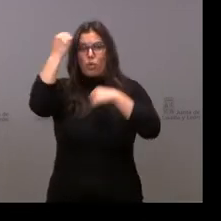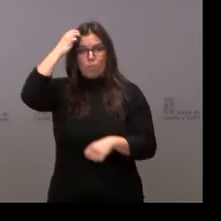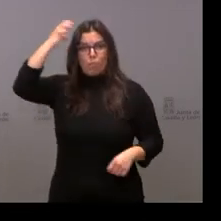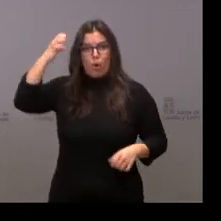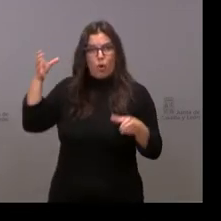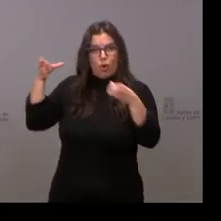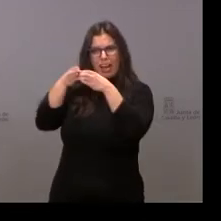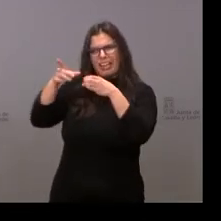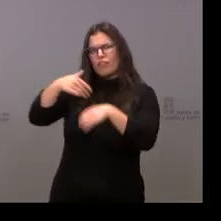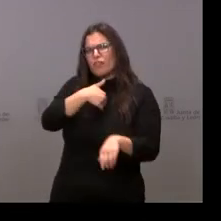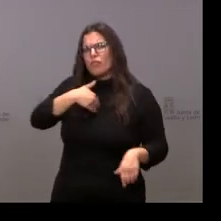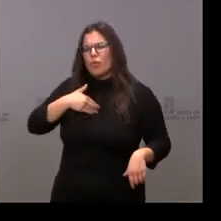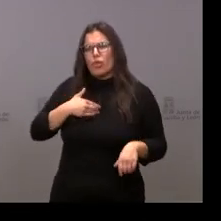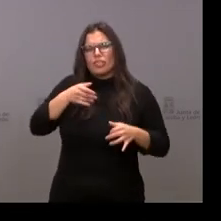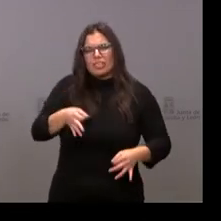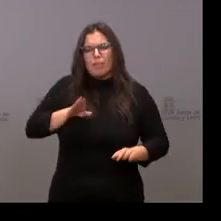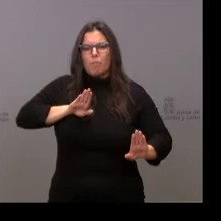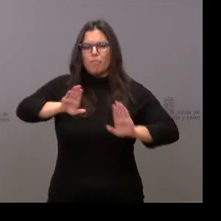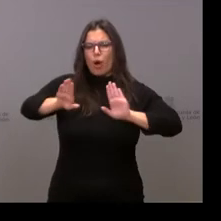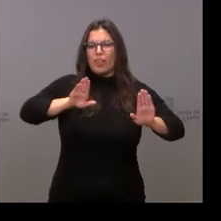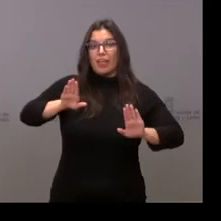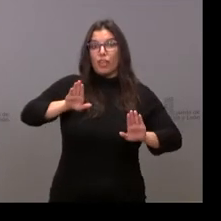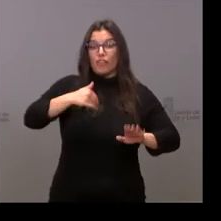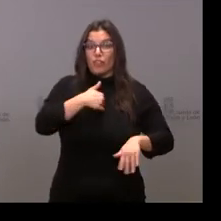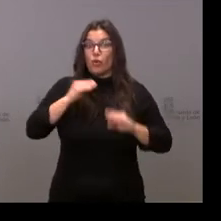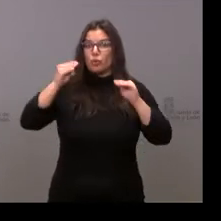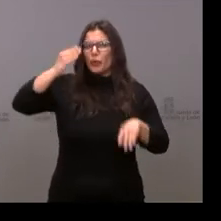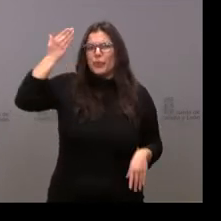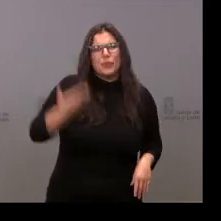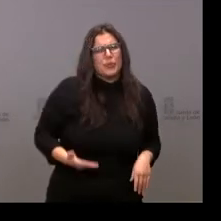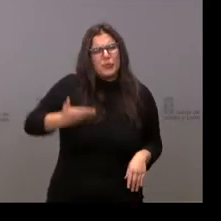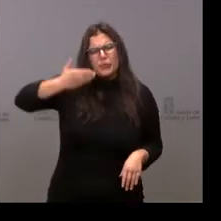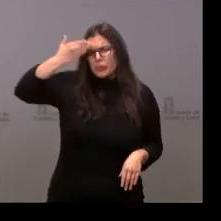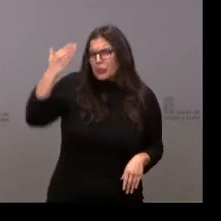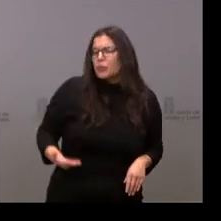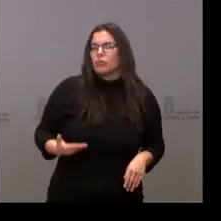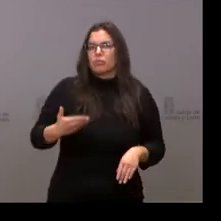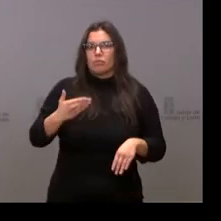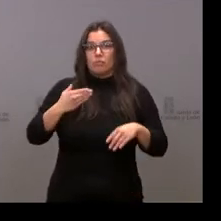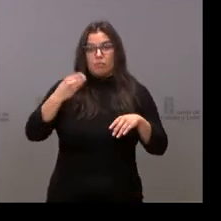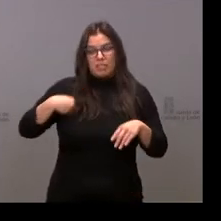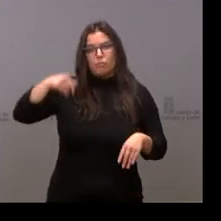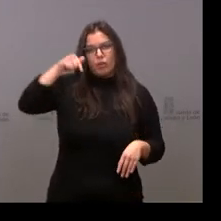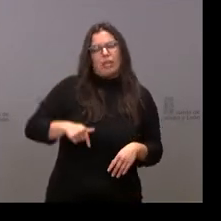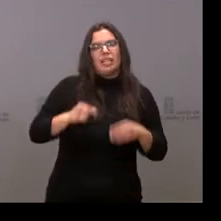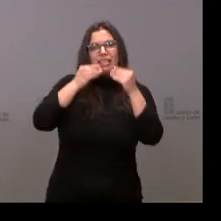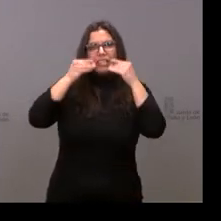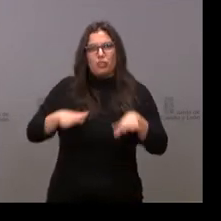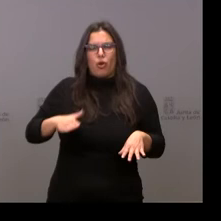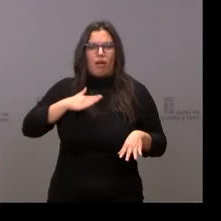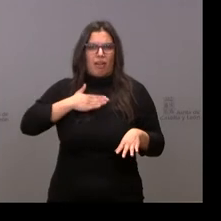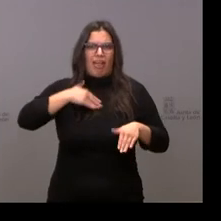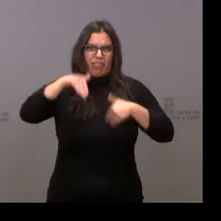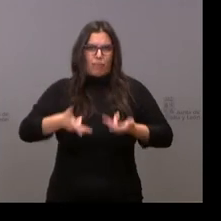jugado un papel de moderación esencial, crucial, vital, clave en la historia de nuestra